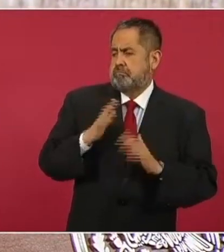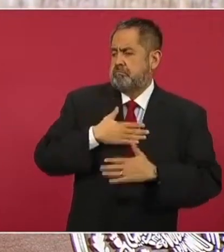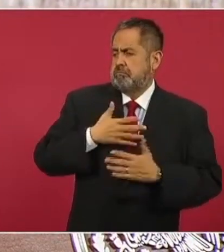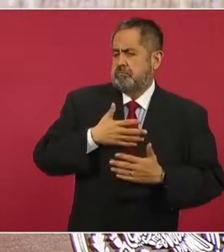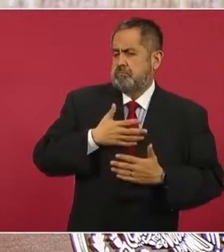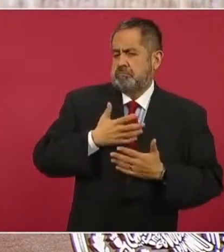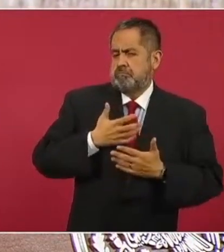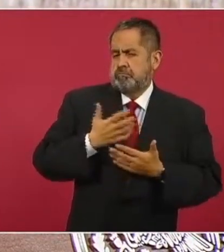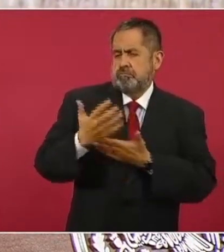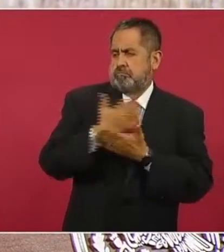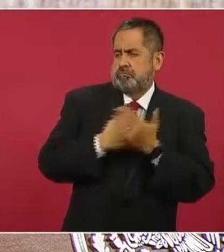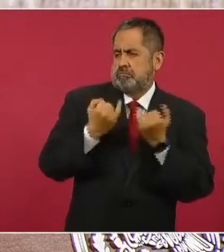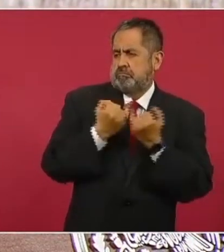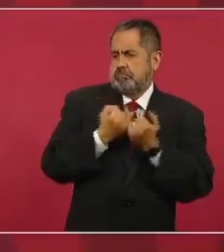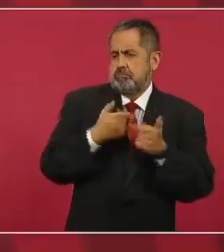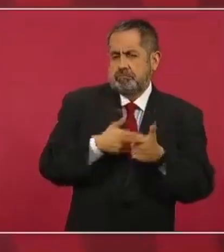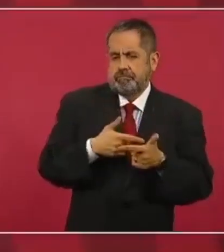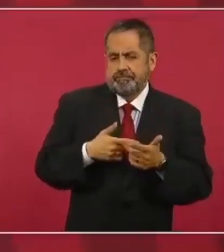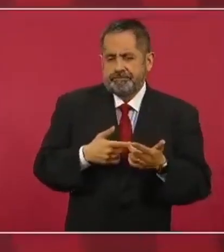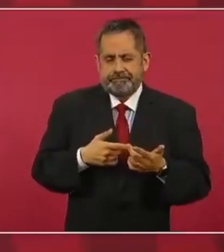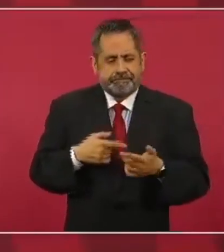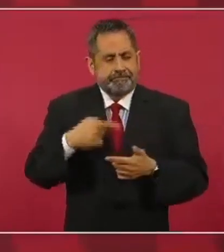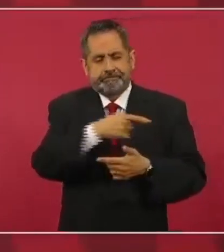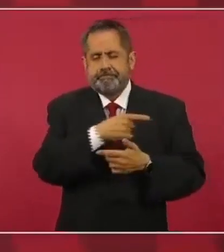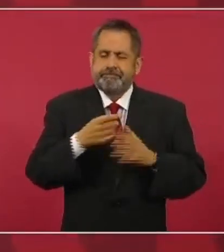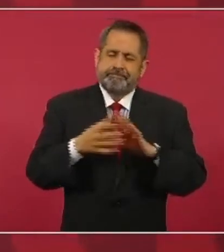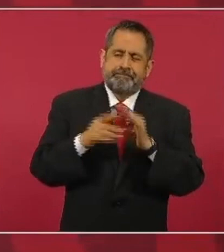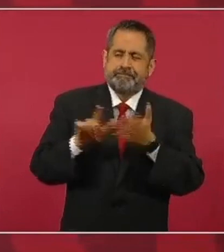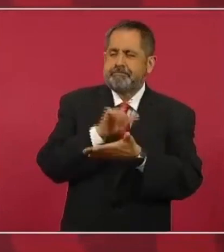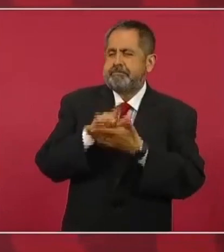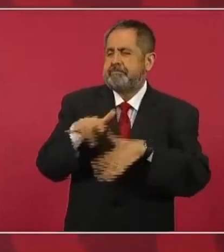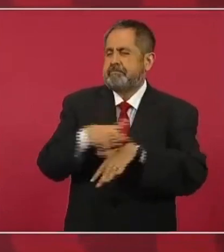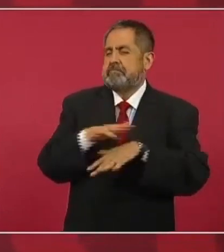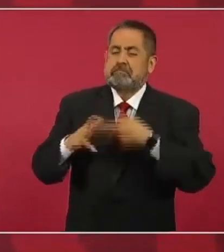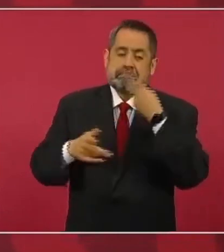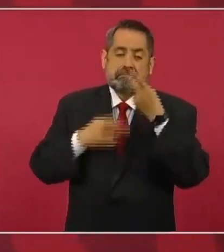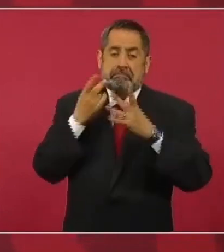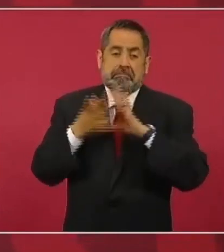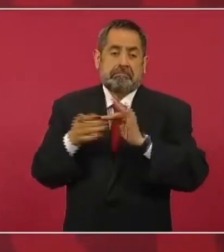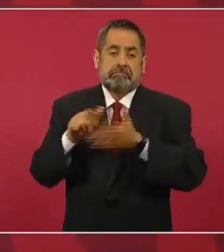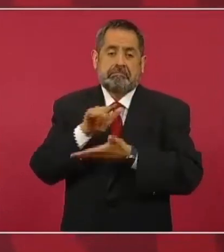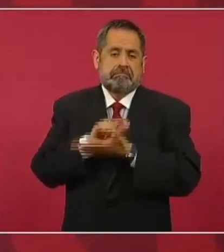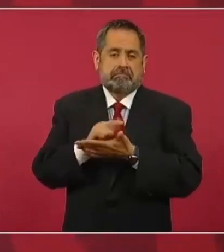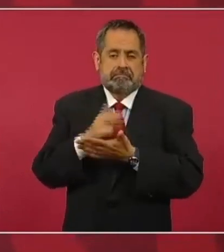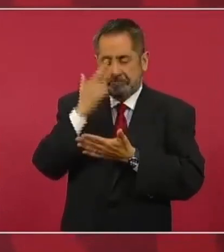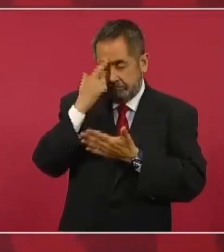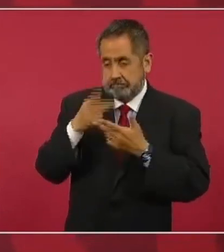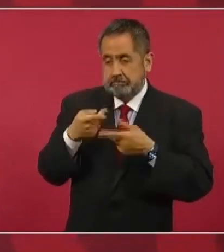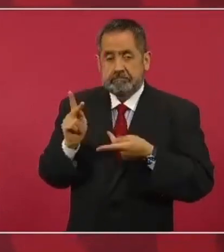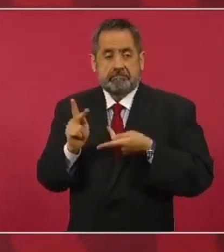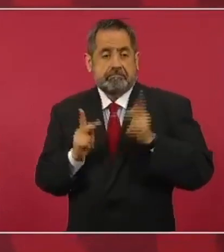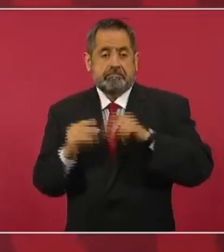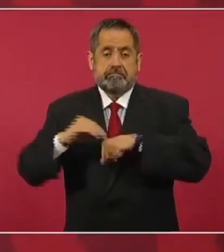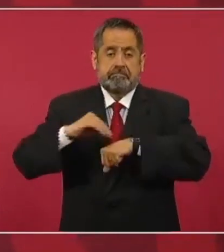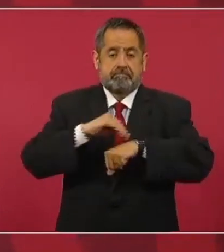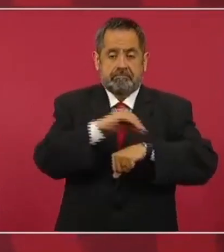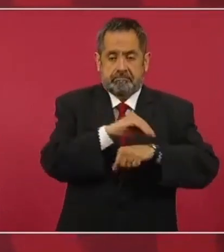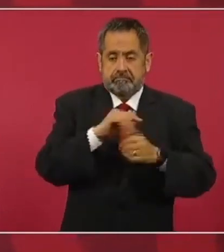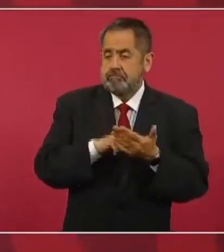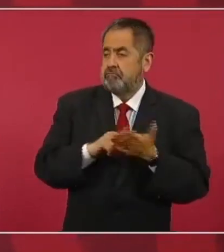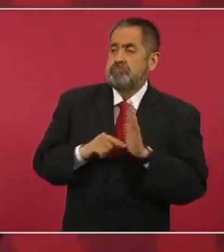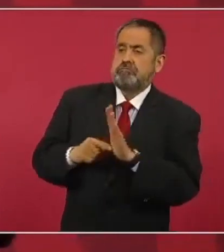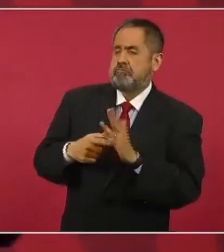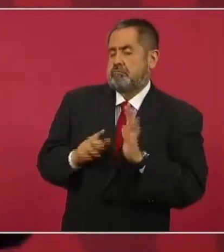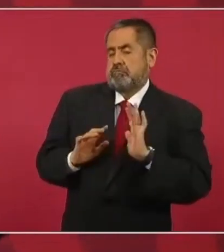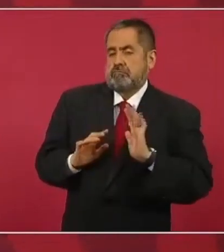Y con argumentos leguleyos o excusas, empezó a